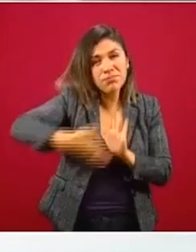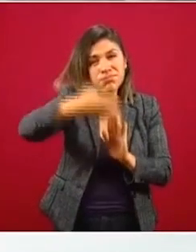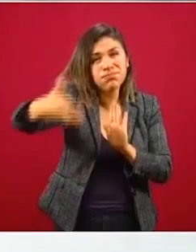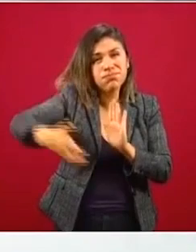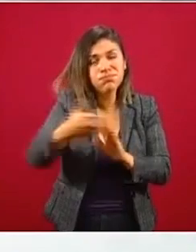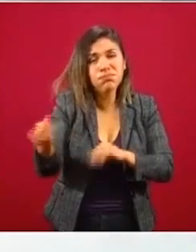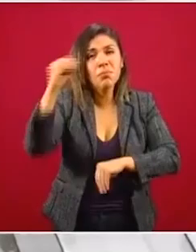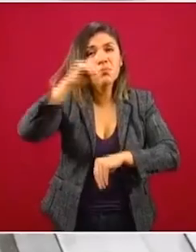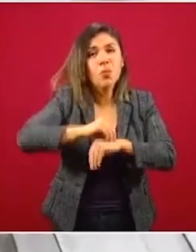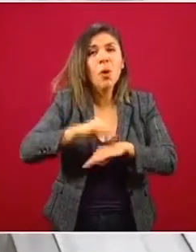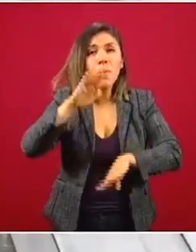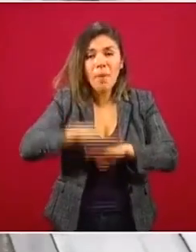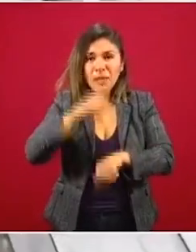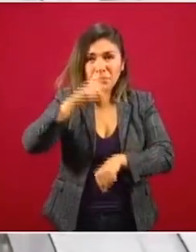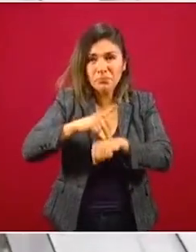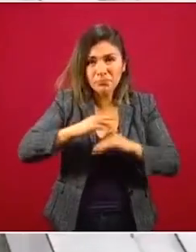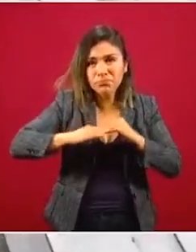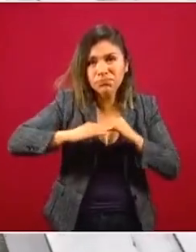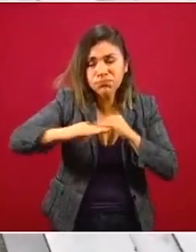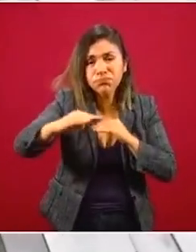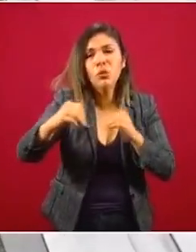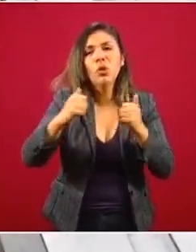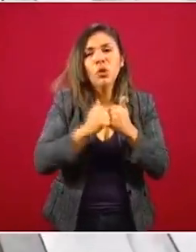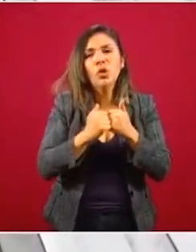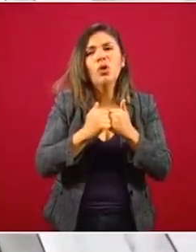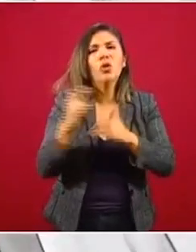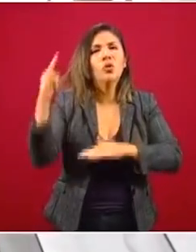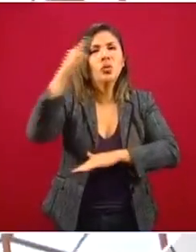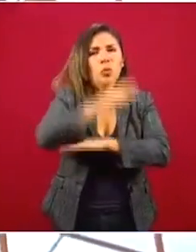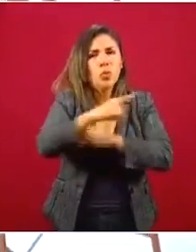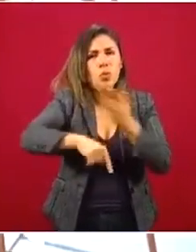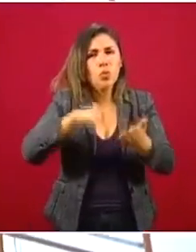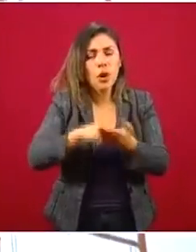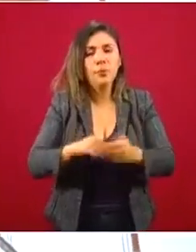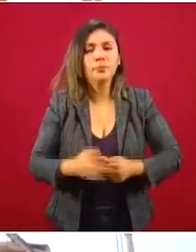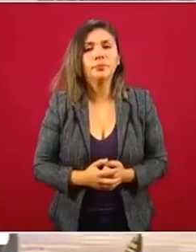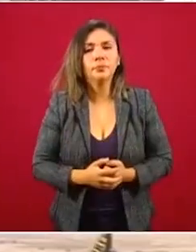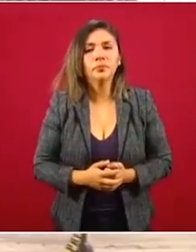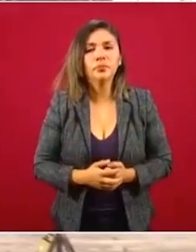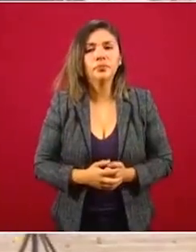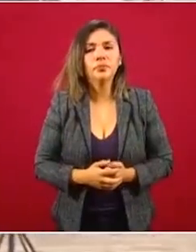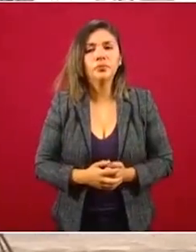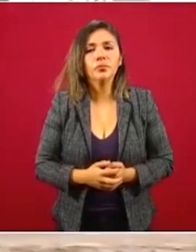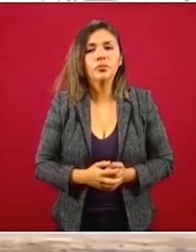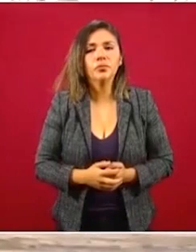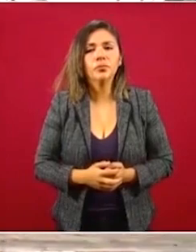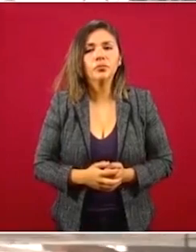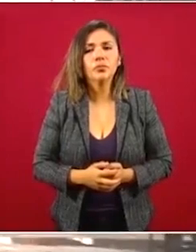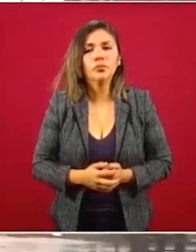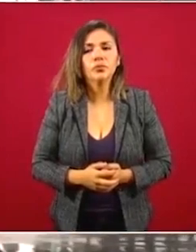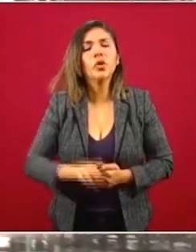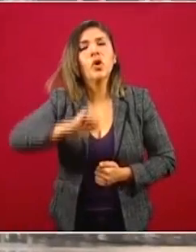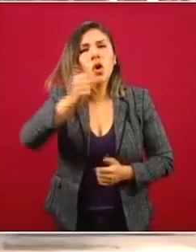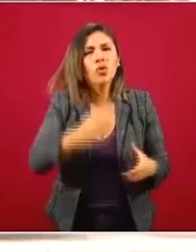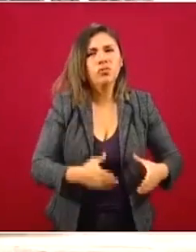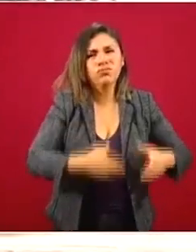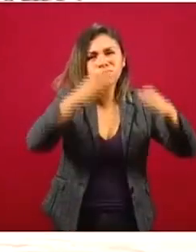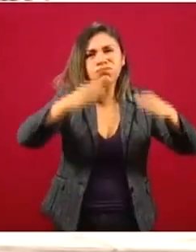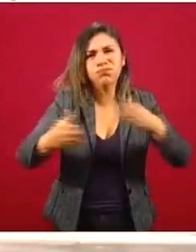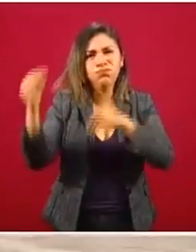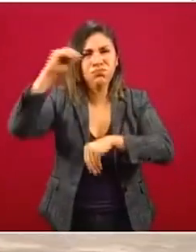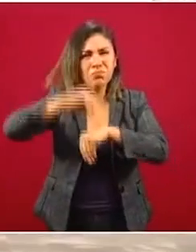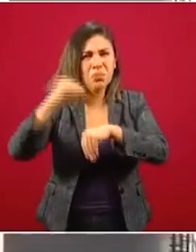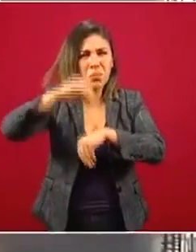estructura del pavimento y conformación de terrapleno. En el eje troncal de circulación y obras complementarias, se